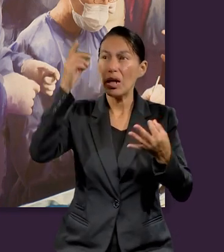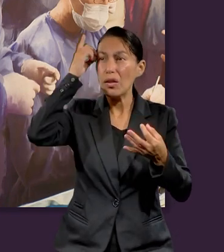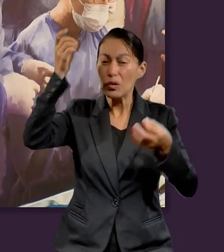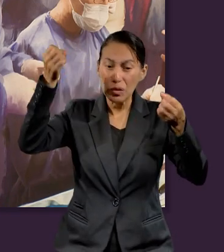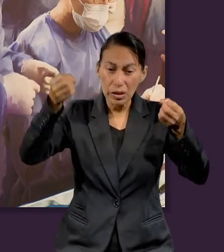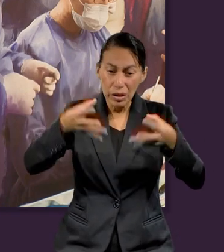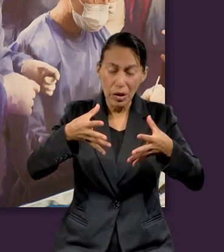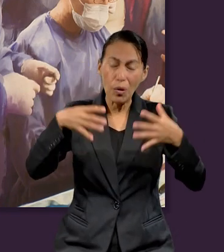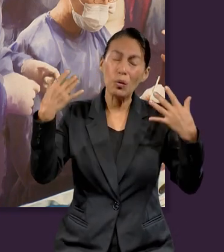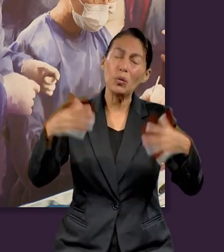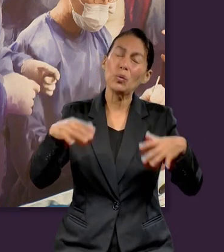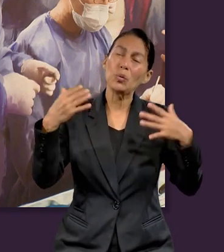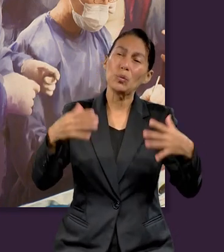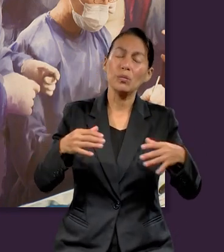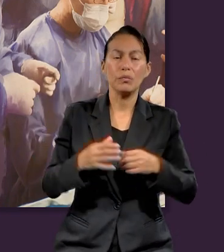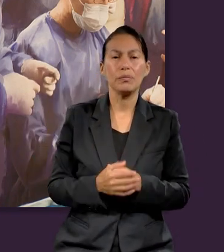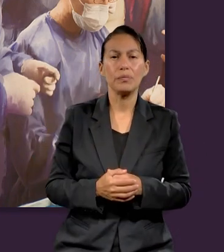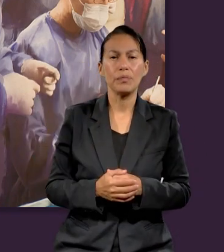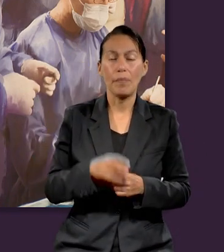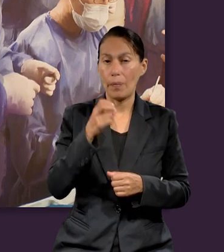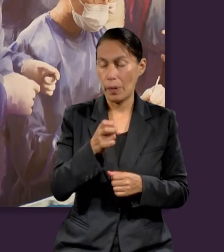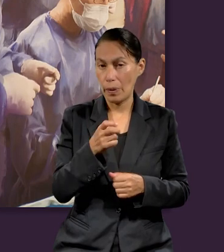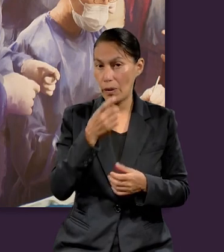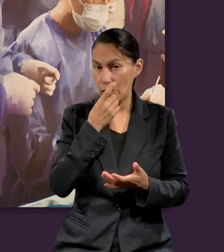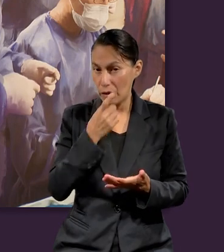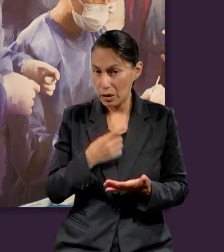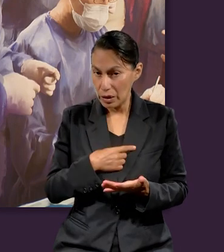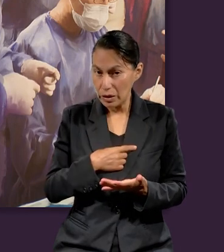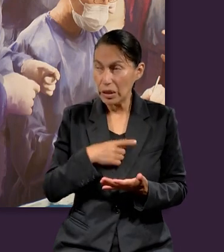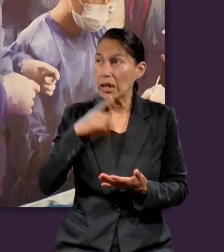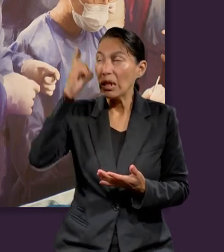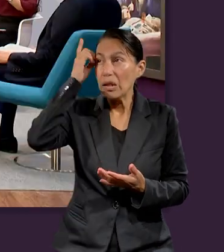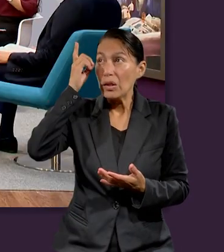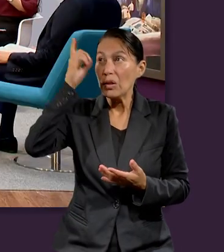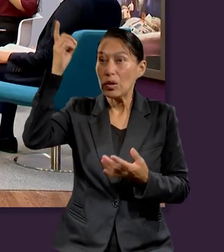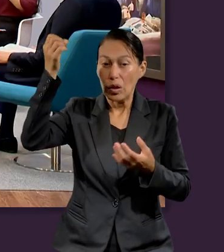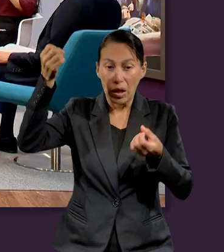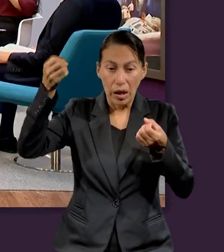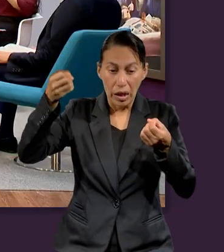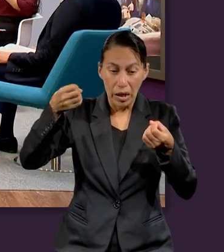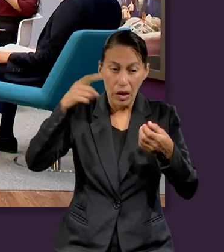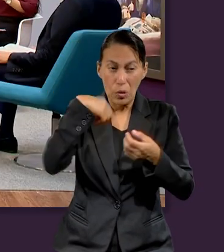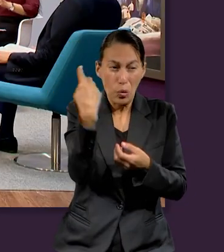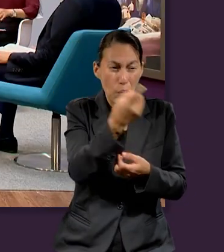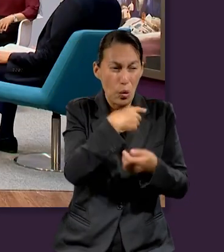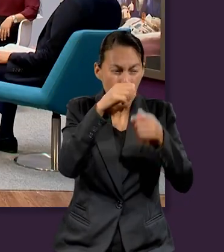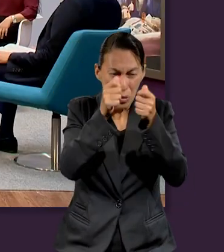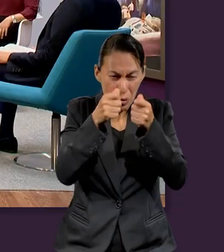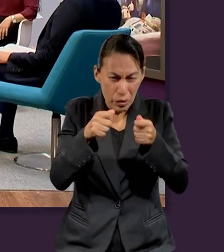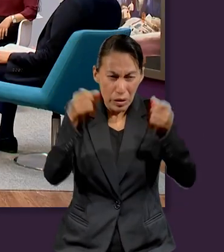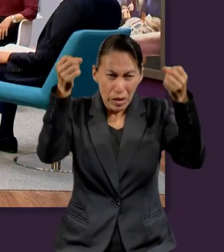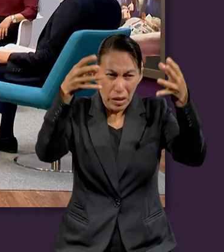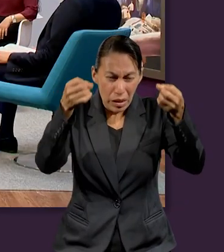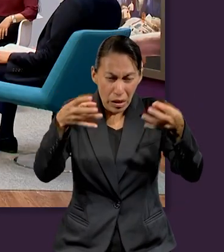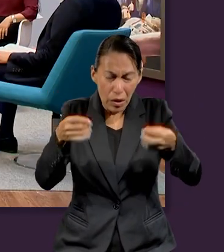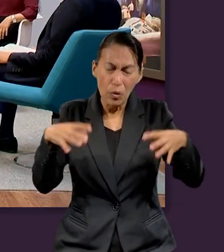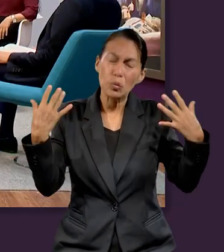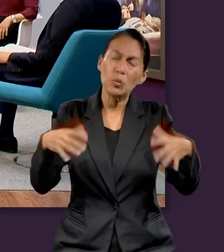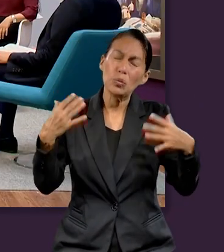Dios los cielos y la tierra. Entonces, nos permite enfocarnos a que Dios es nuestro Creador.